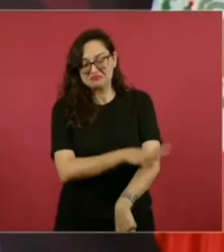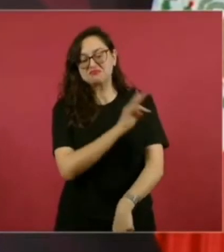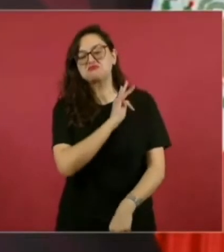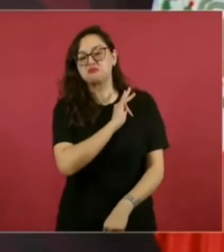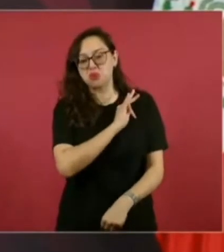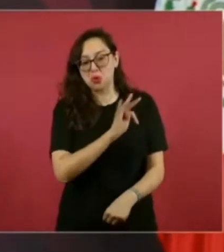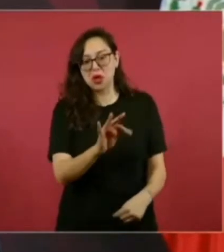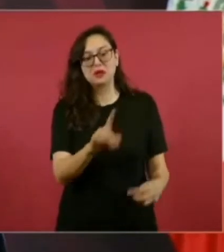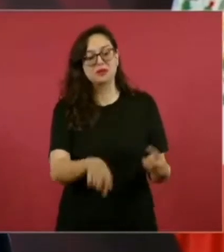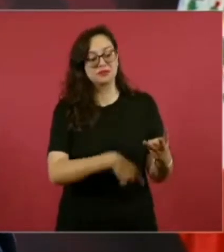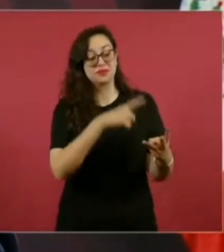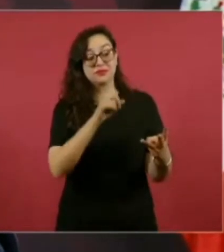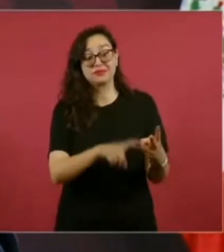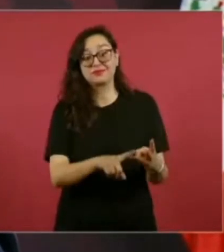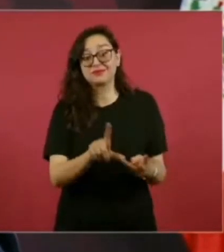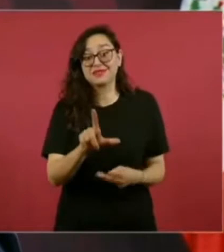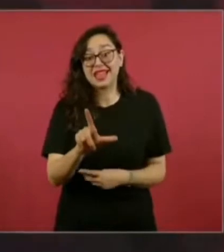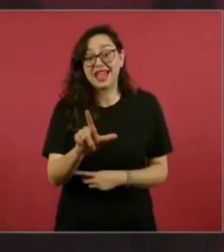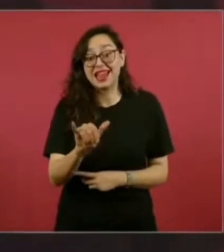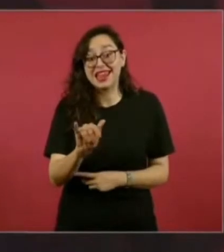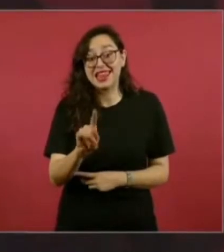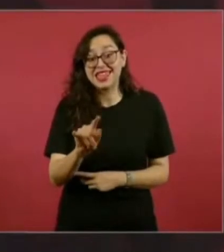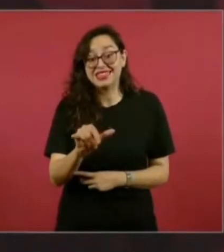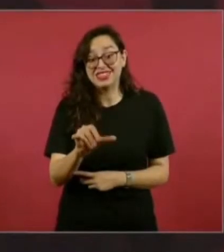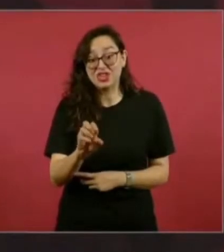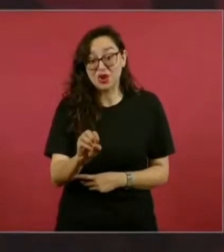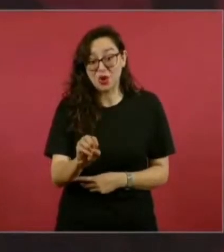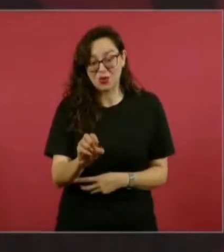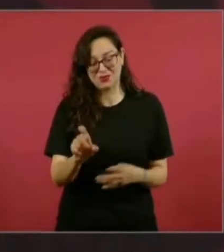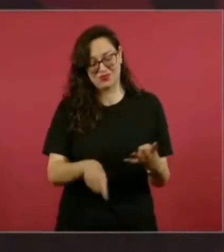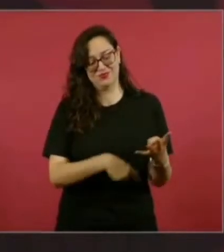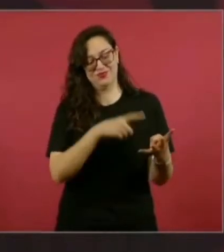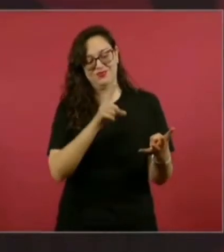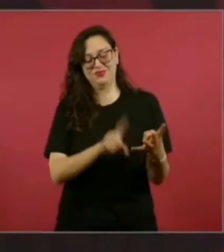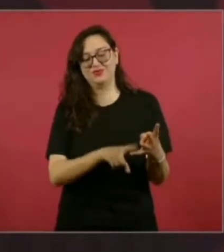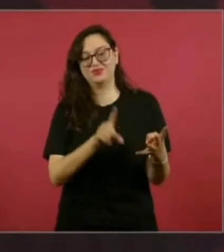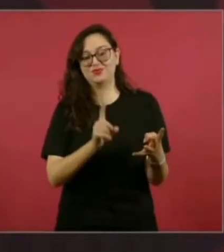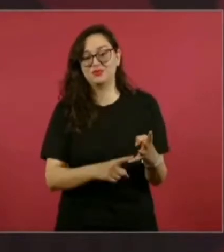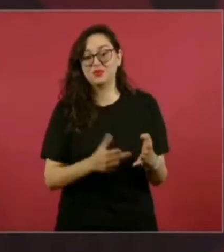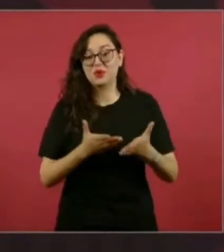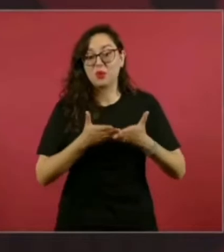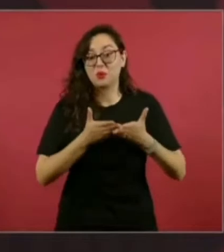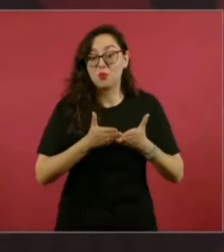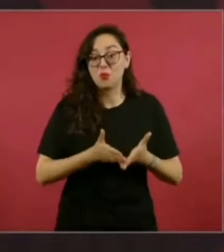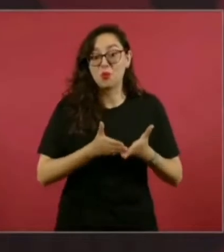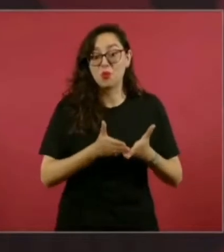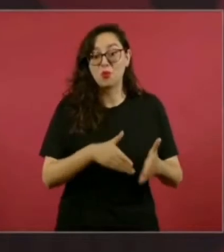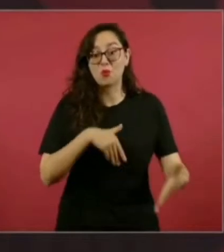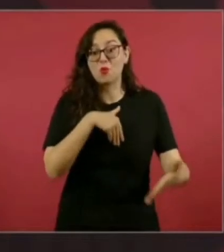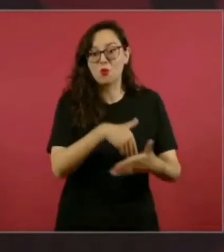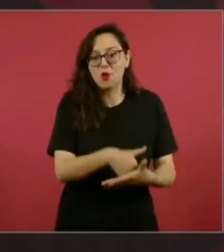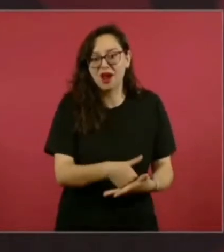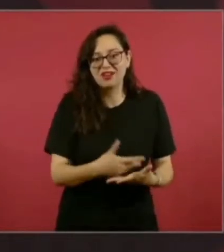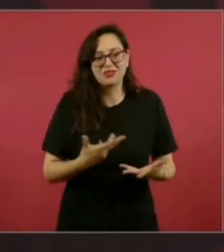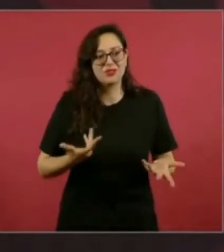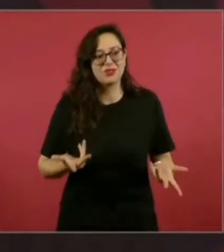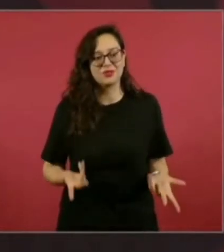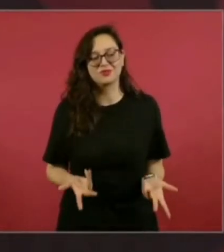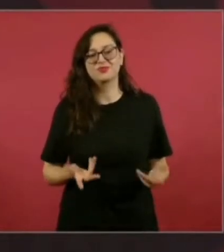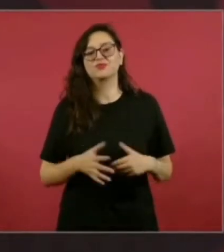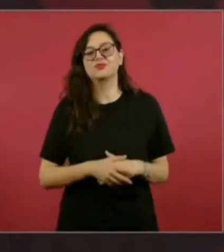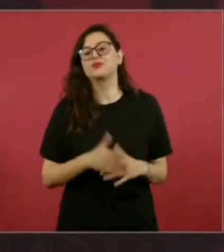tiene los puertos, ahora la nueva infraestructura,